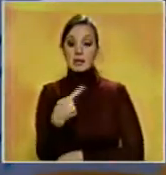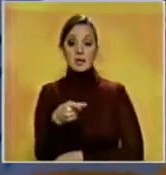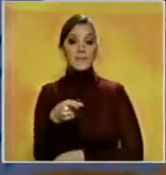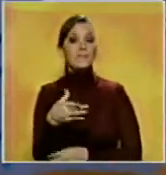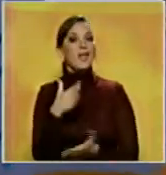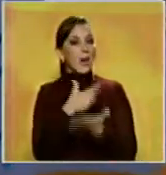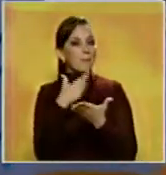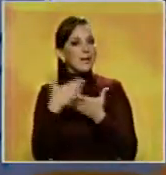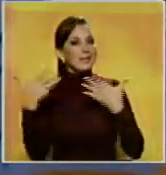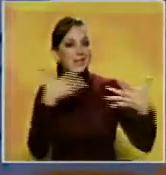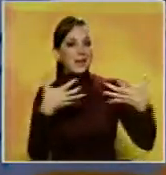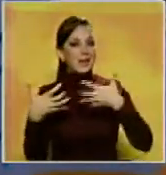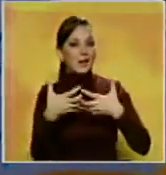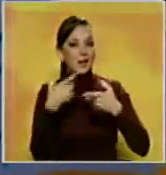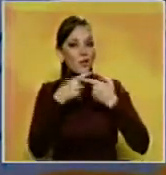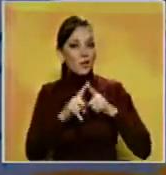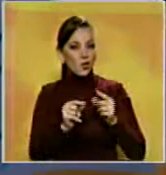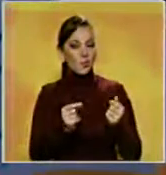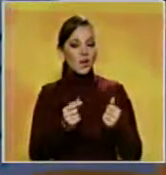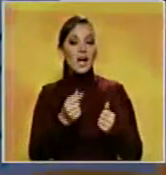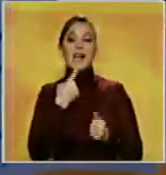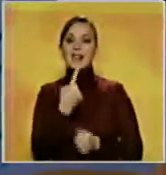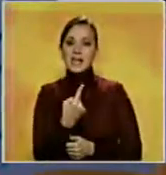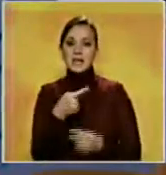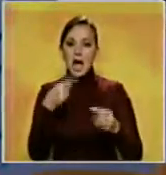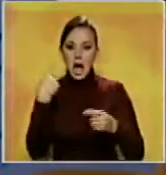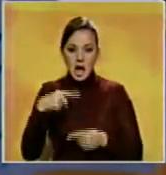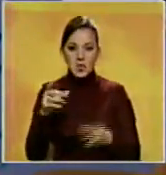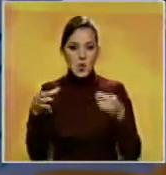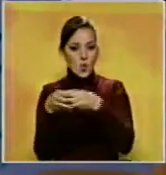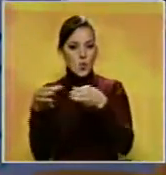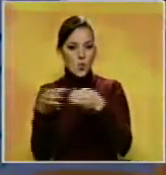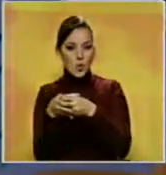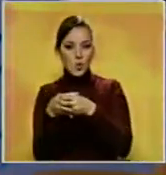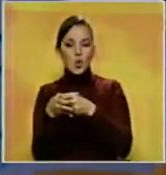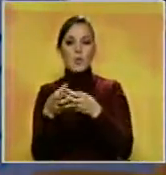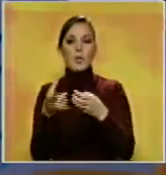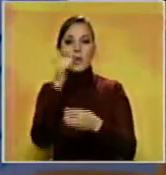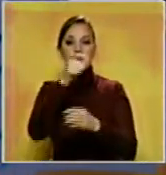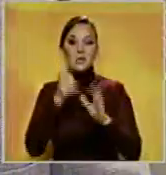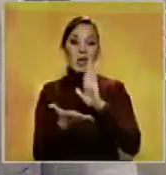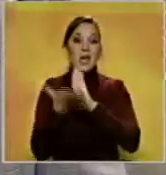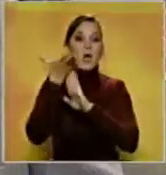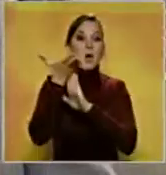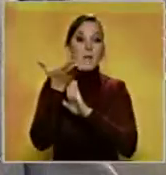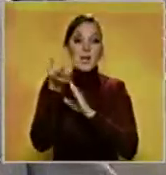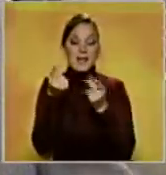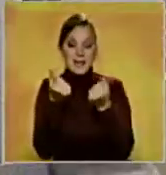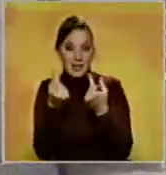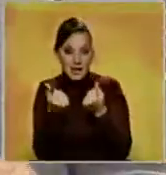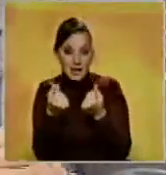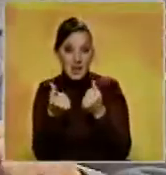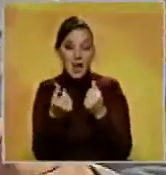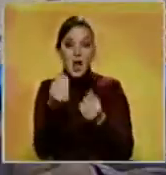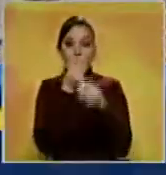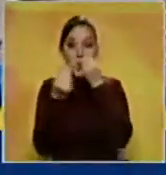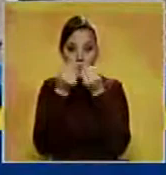la guerra económica en el país, existe un brote de especulación con los precios de los productos básicos. Vemos como